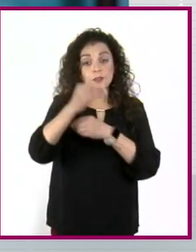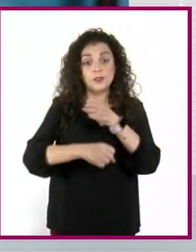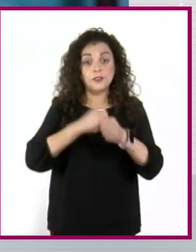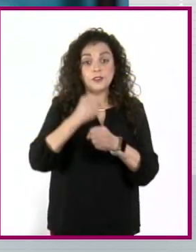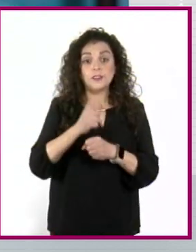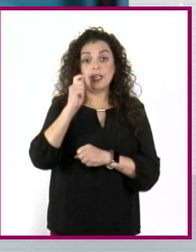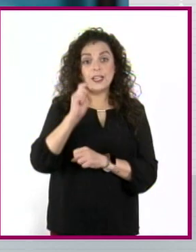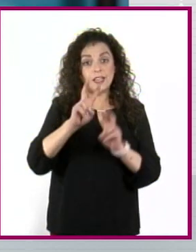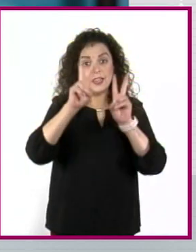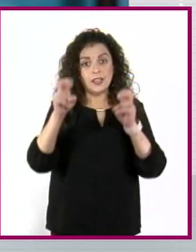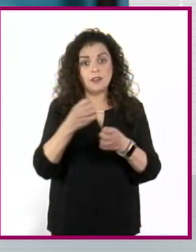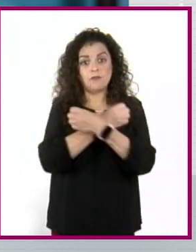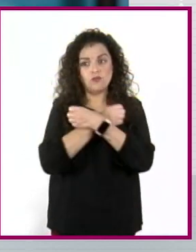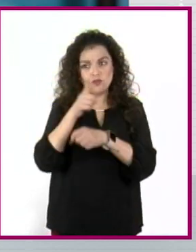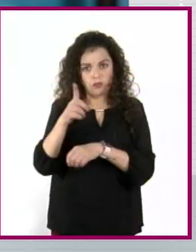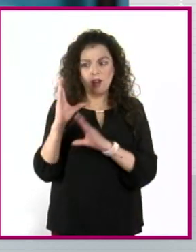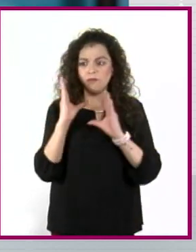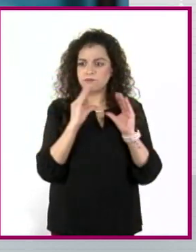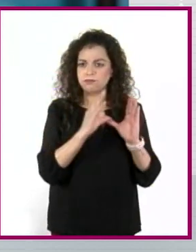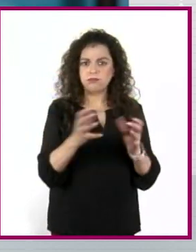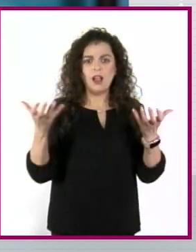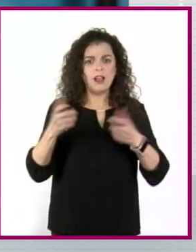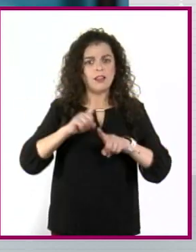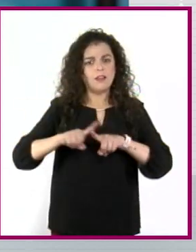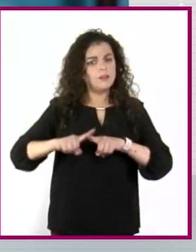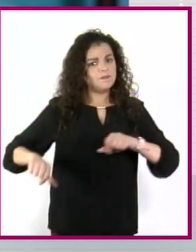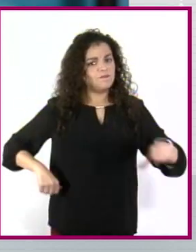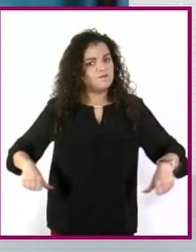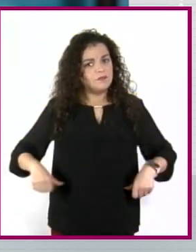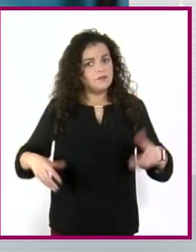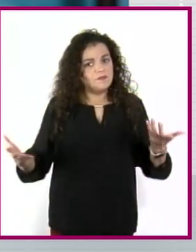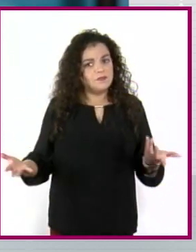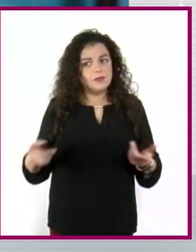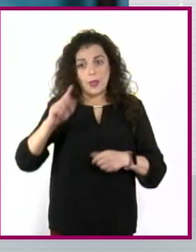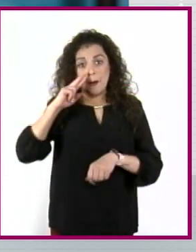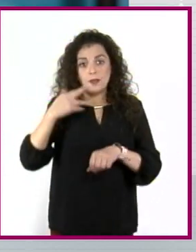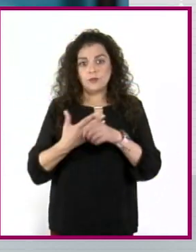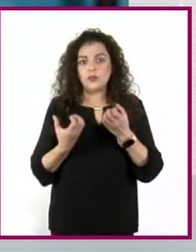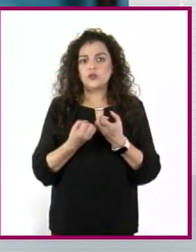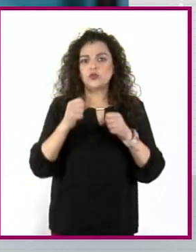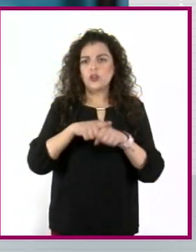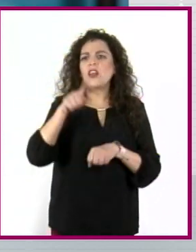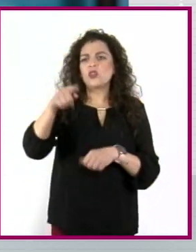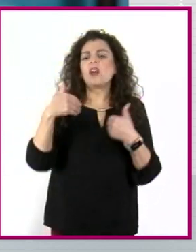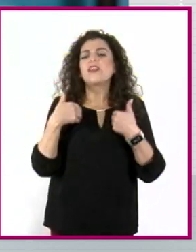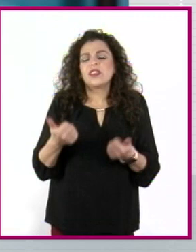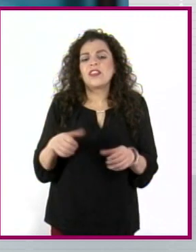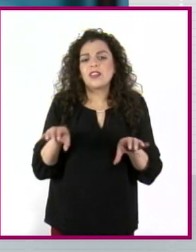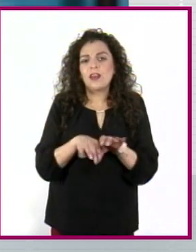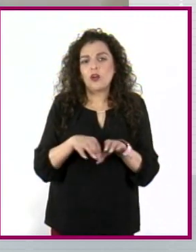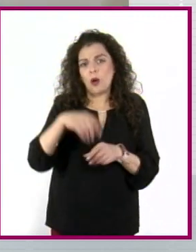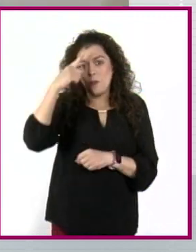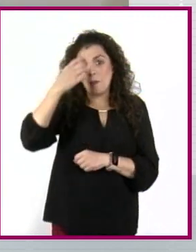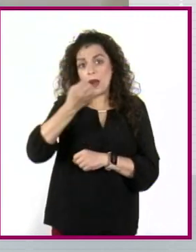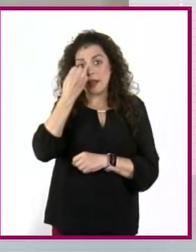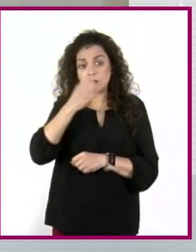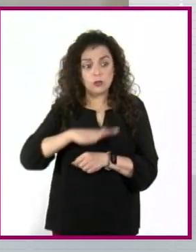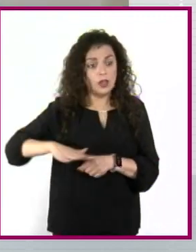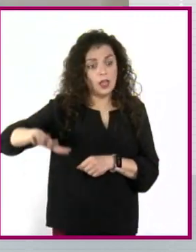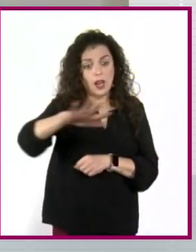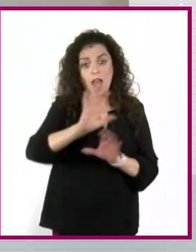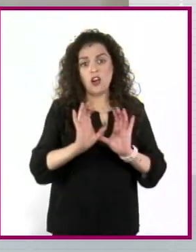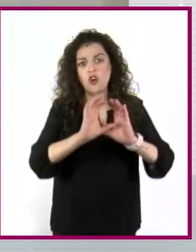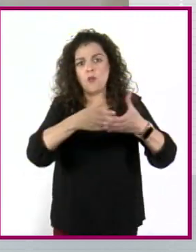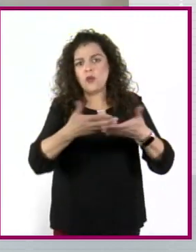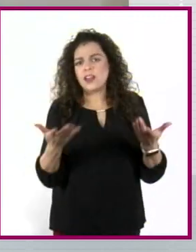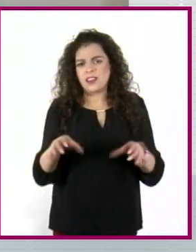campo de la educación, realizando diversas tareas. ¿Cómo entiendes la responsabilidad social desde la escuela hacia la comunidad? La escuela